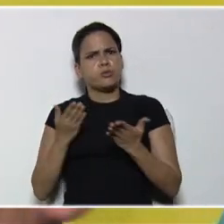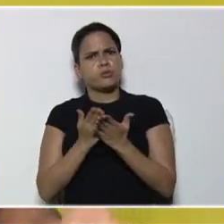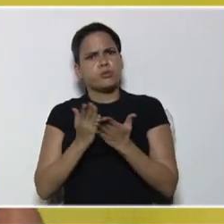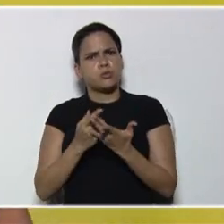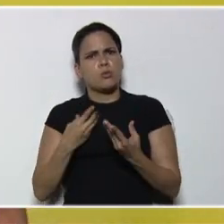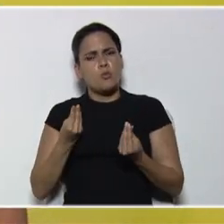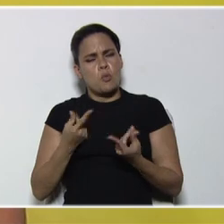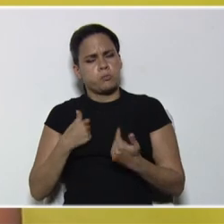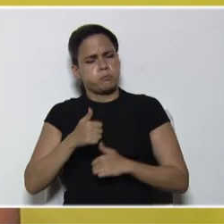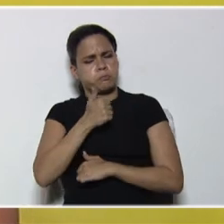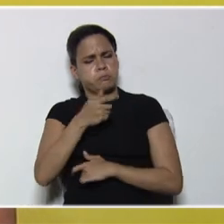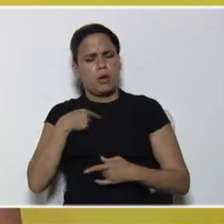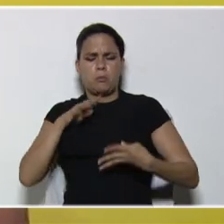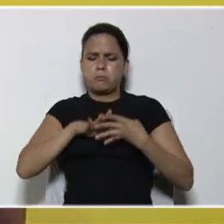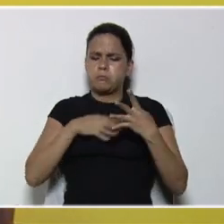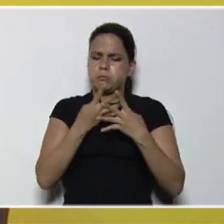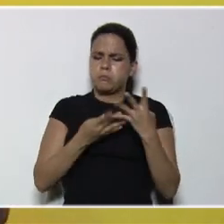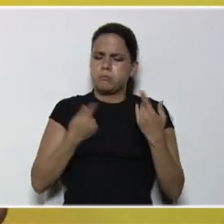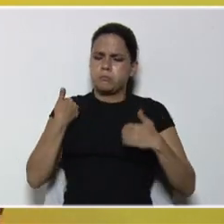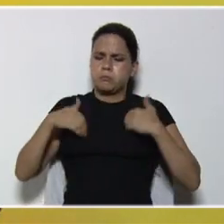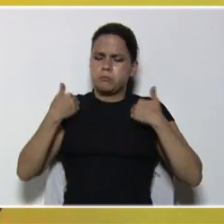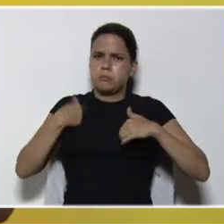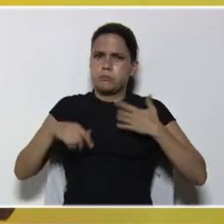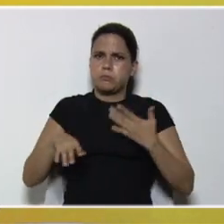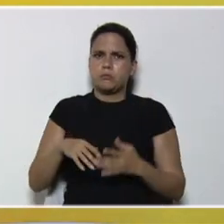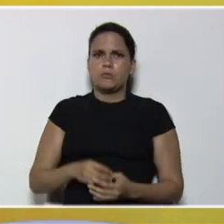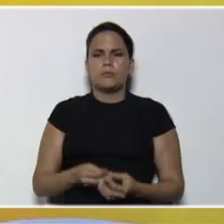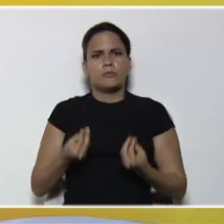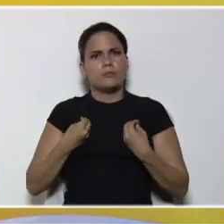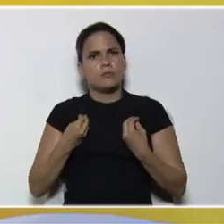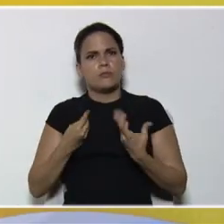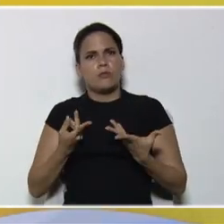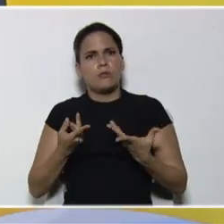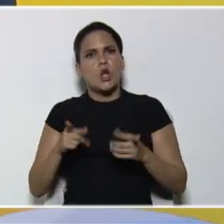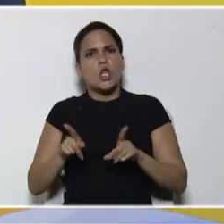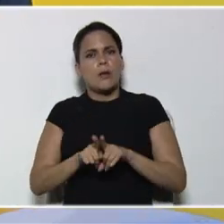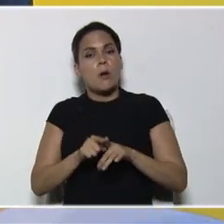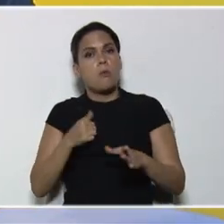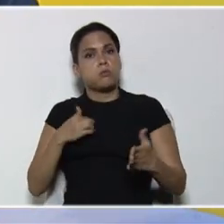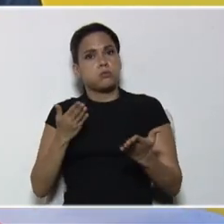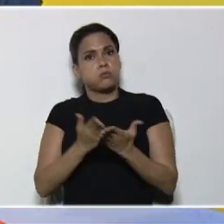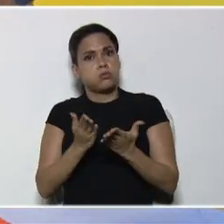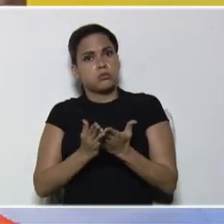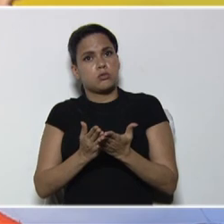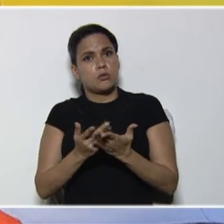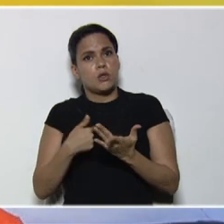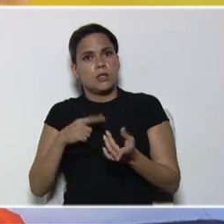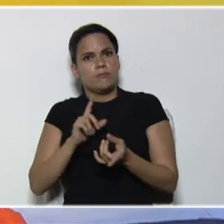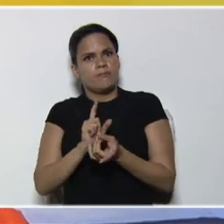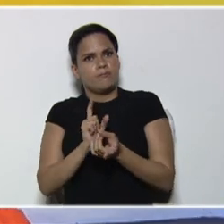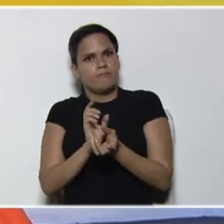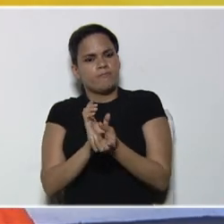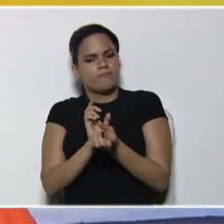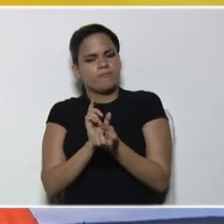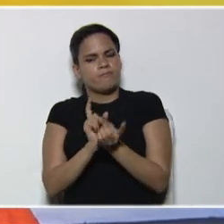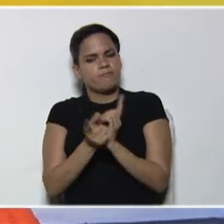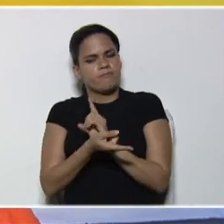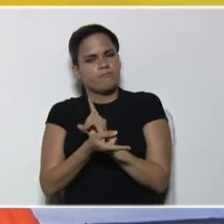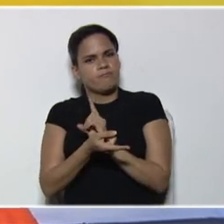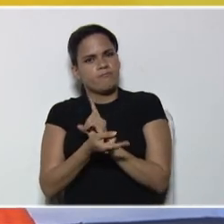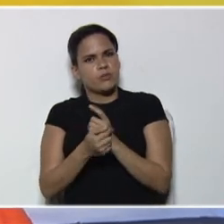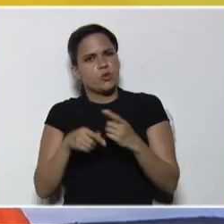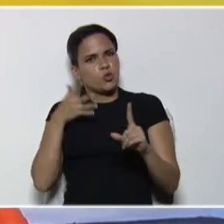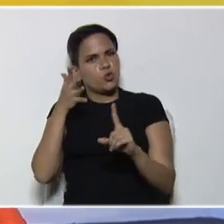completa, en este miércoles, de matemática, para la vida, pero además, esas clases, van a estar adaptadas, curricularmente, con